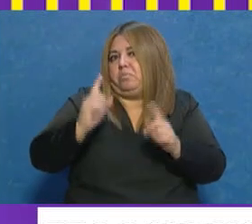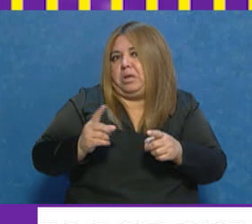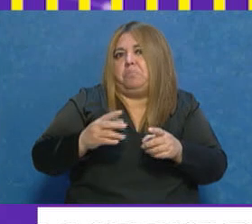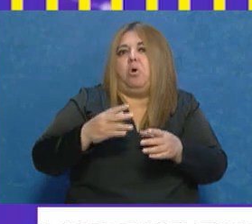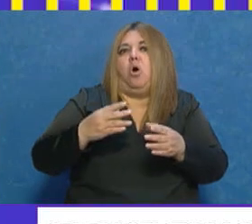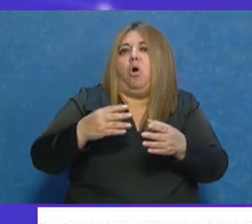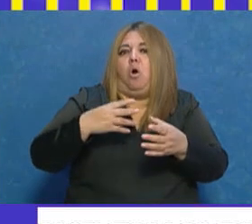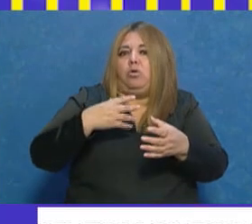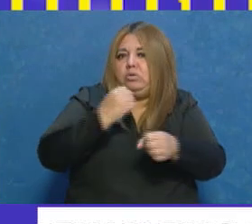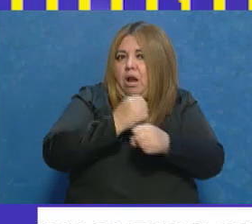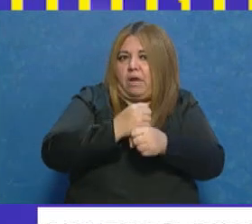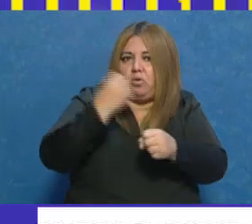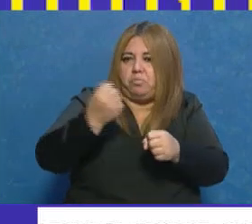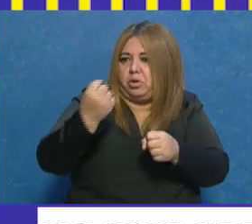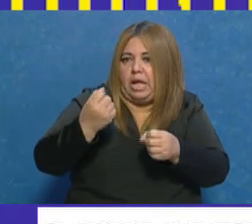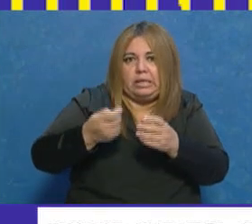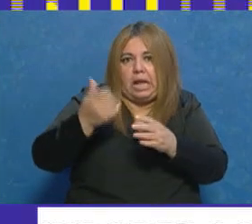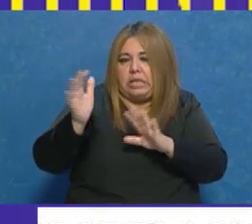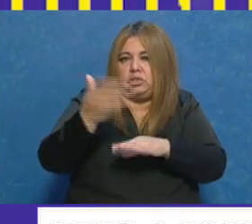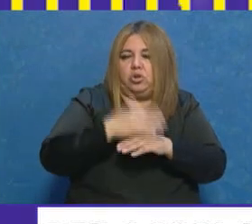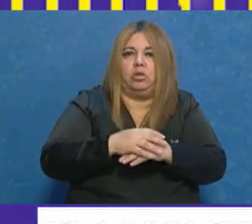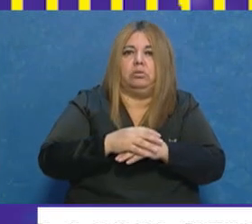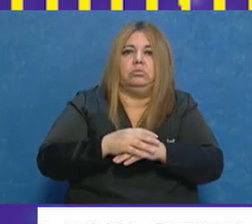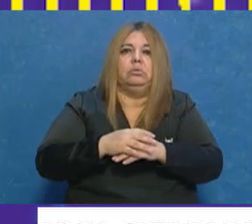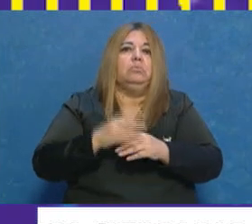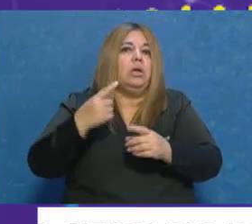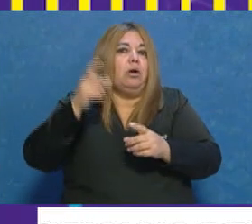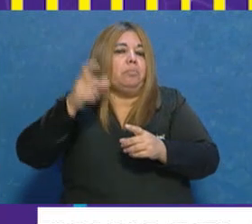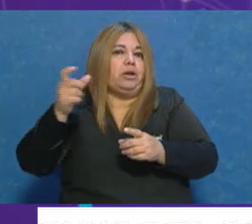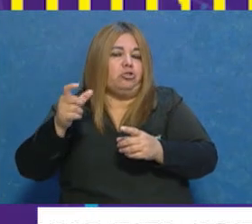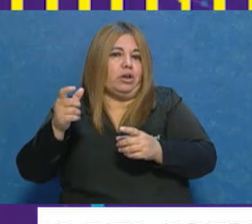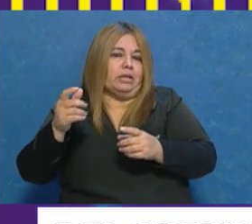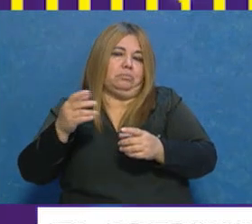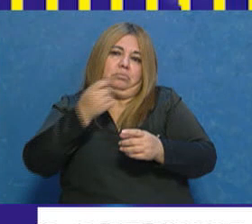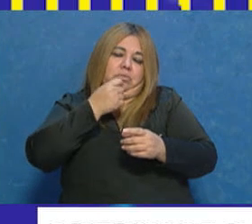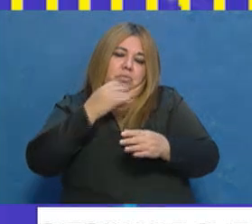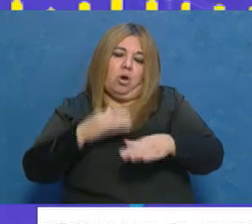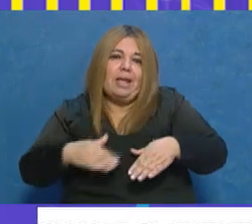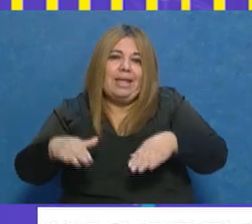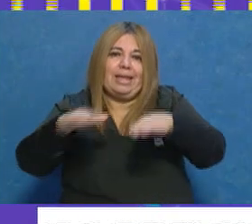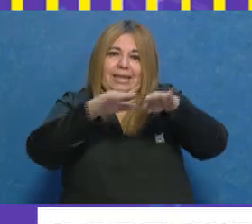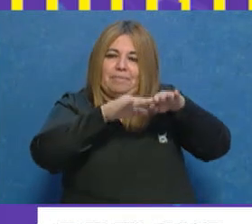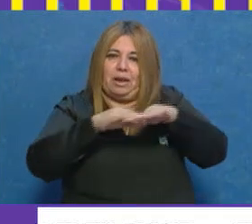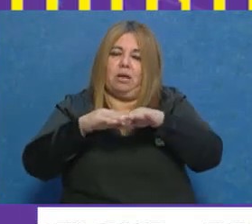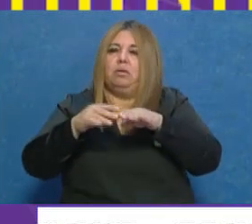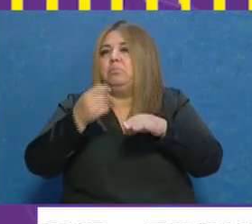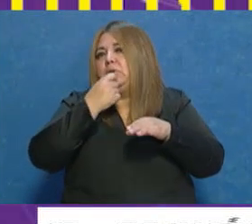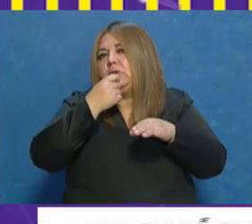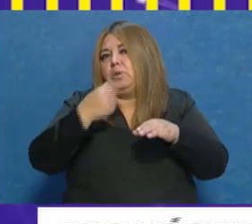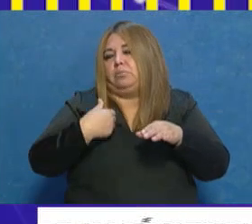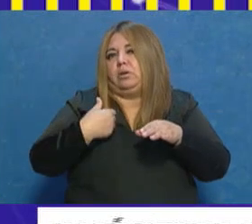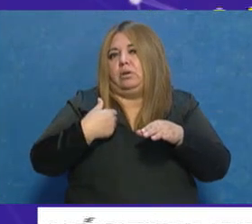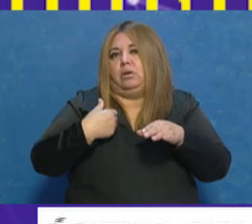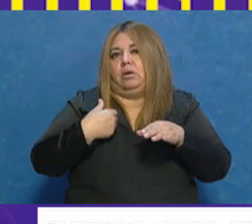mayoría de ellos, y que no defendamos a las personas que están equiparadas. Por ejemplo, a mí no me pareció que fuera